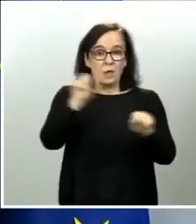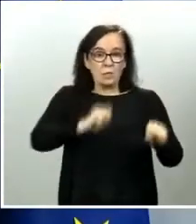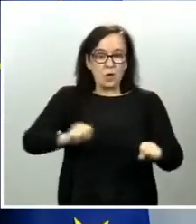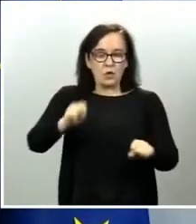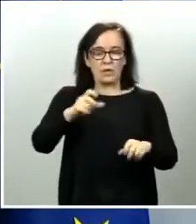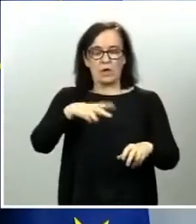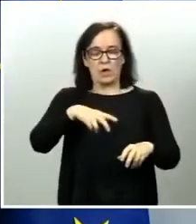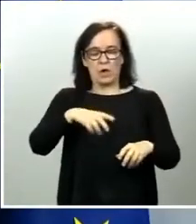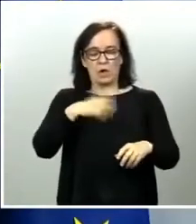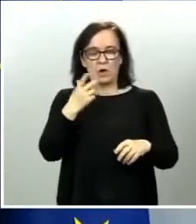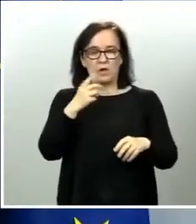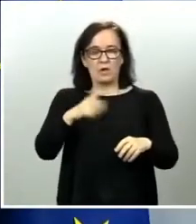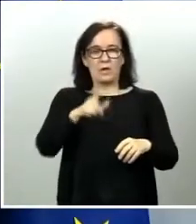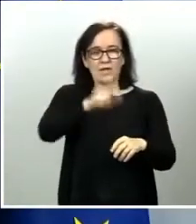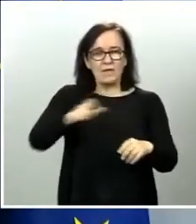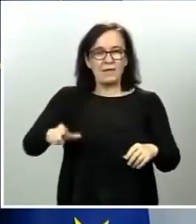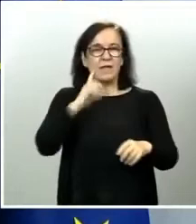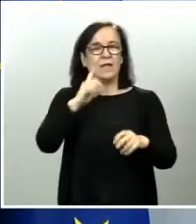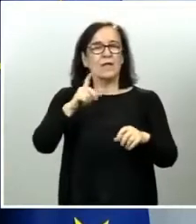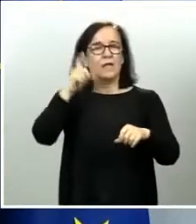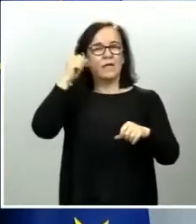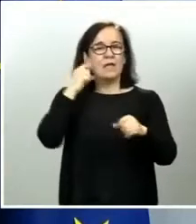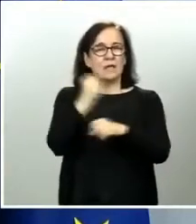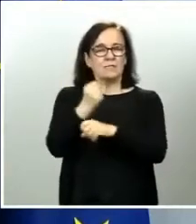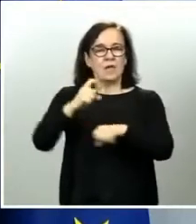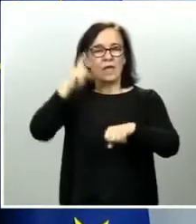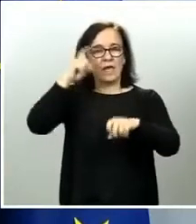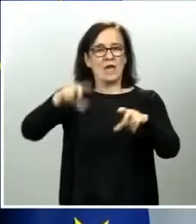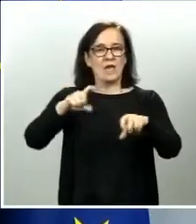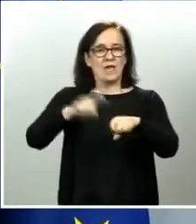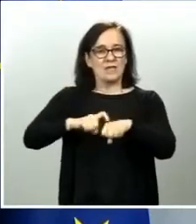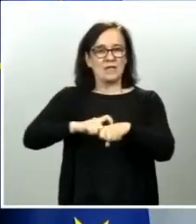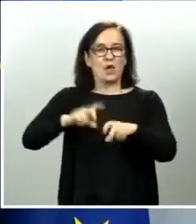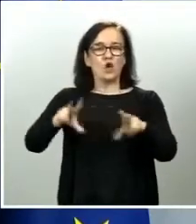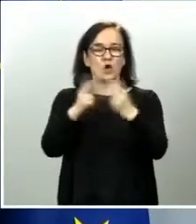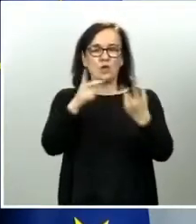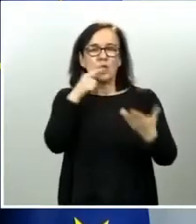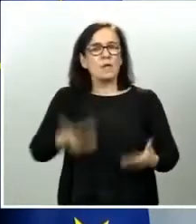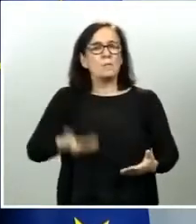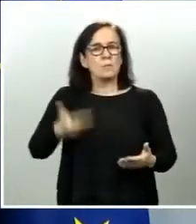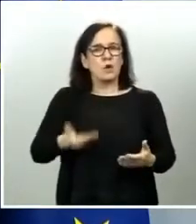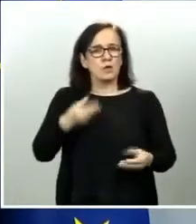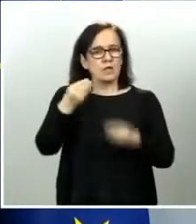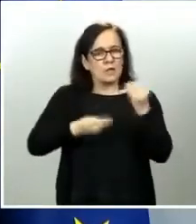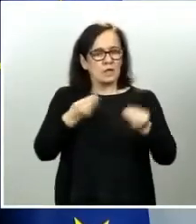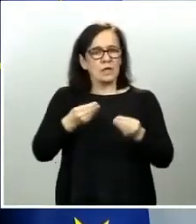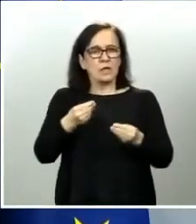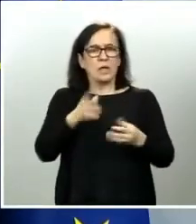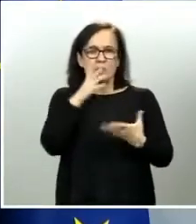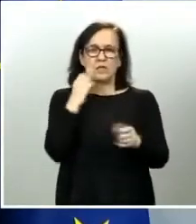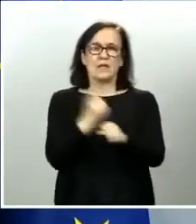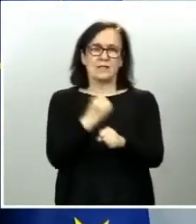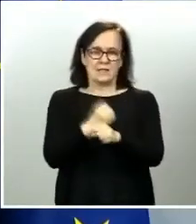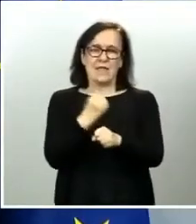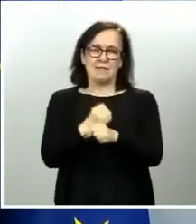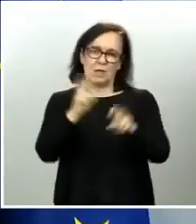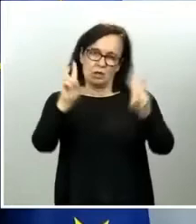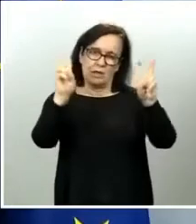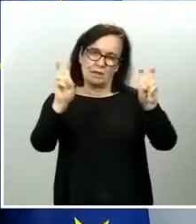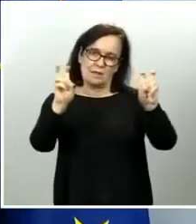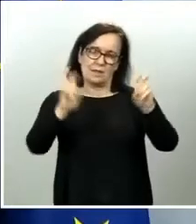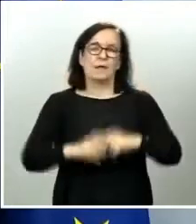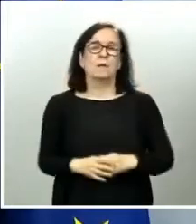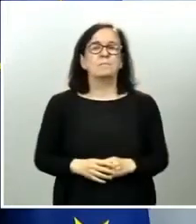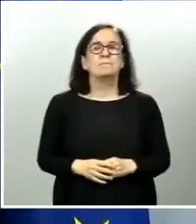psicosocial, son importantes ahora y como son importantes se está realmente trabajando en la cuestión.